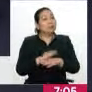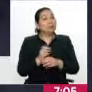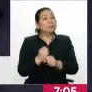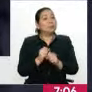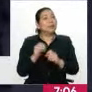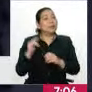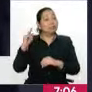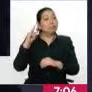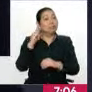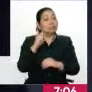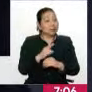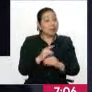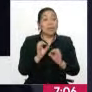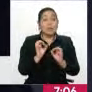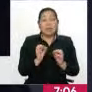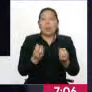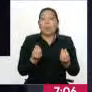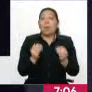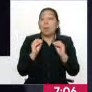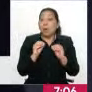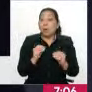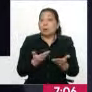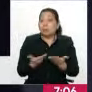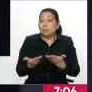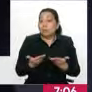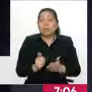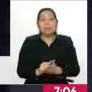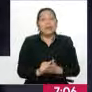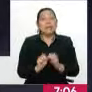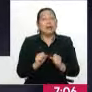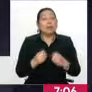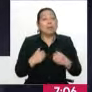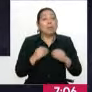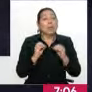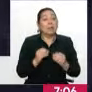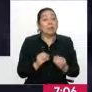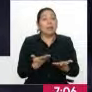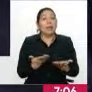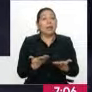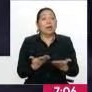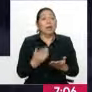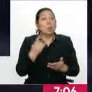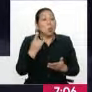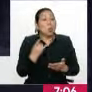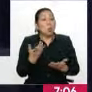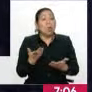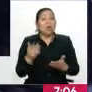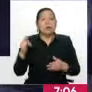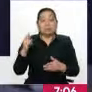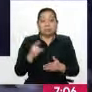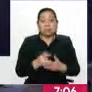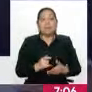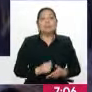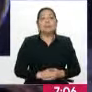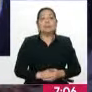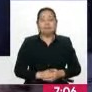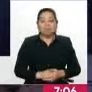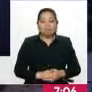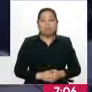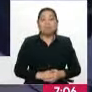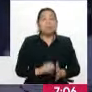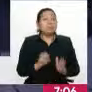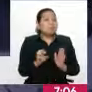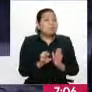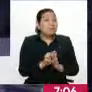operaciones aéreas y, asimismo, poner en simulación las contingencias que se podrían dar ante un evento de emergencia a las aeronaves. Ok. Como,